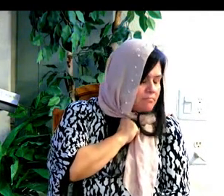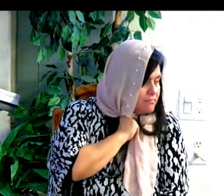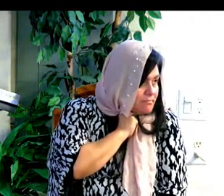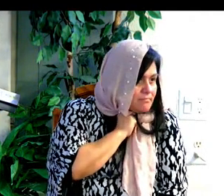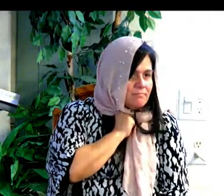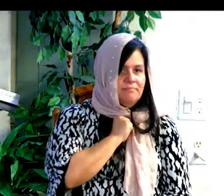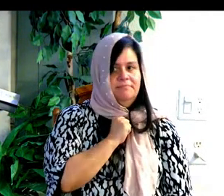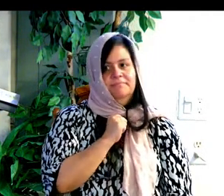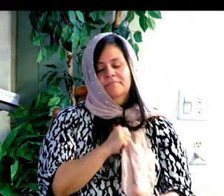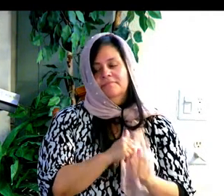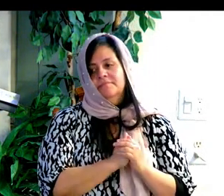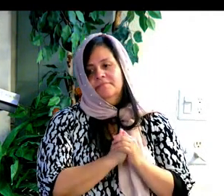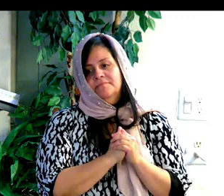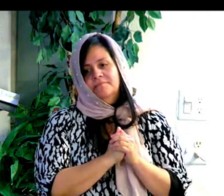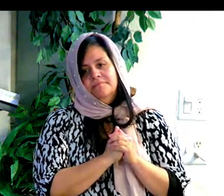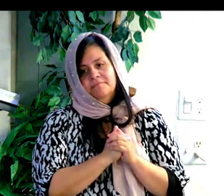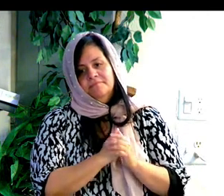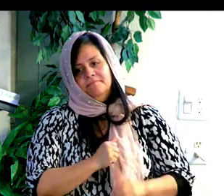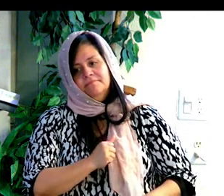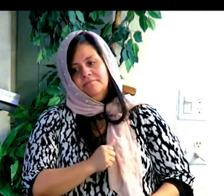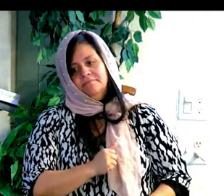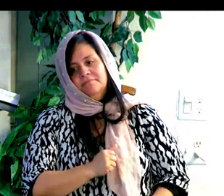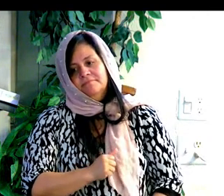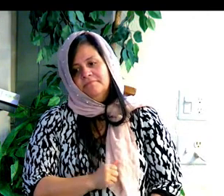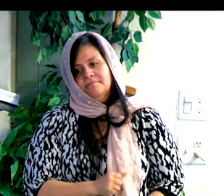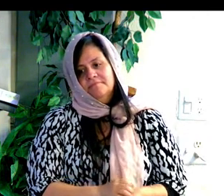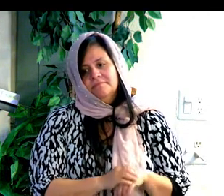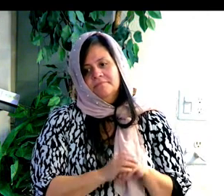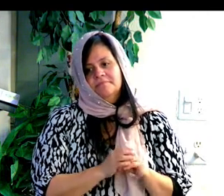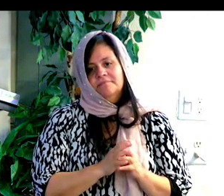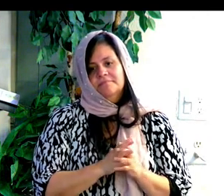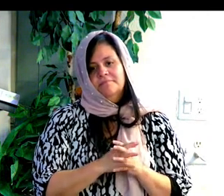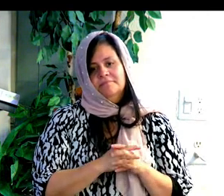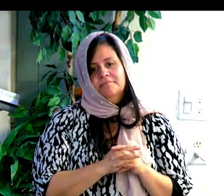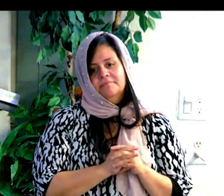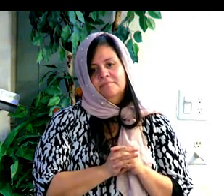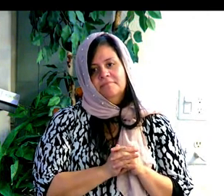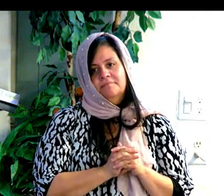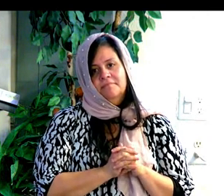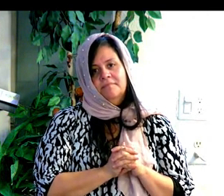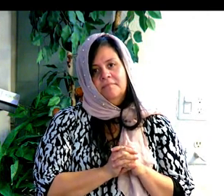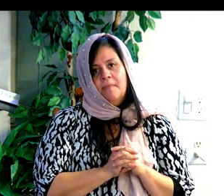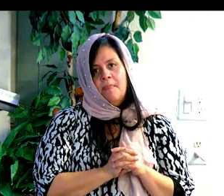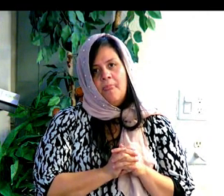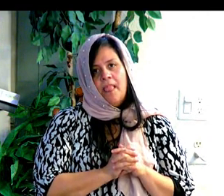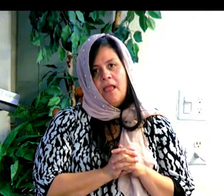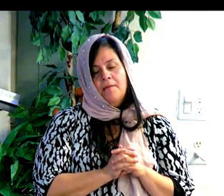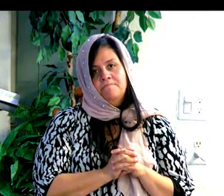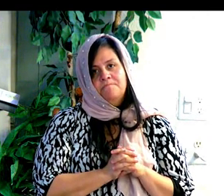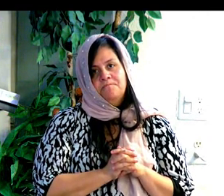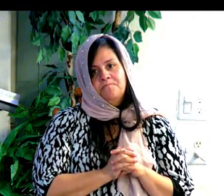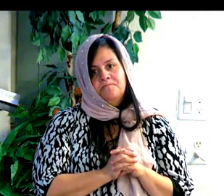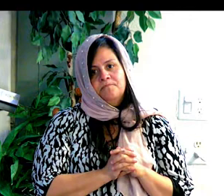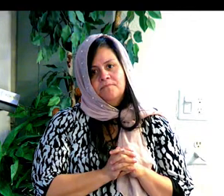cuánto tienes y da a los pobres y tendrás tesoro en el cielo y ven, sígueme.